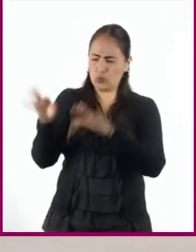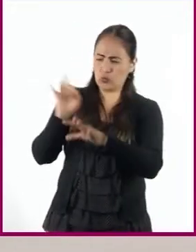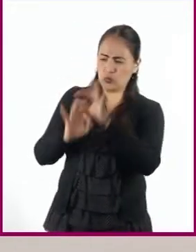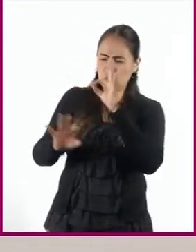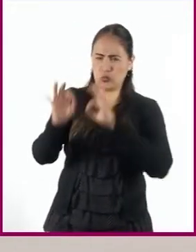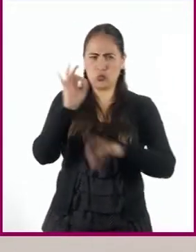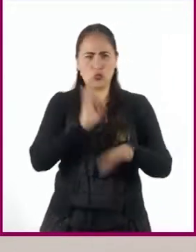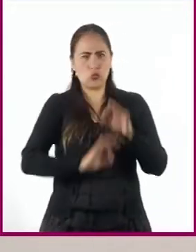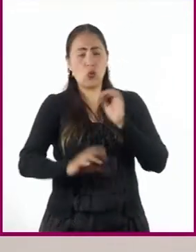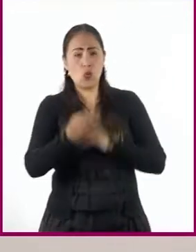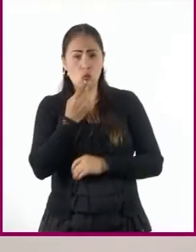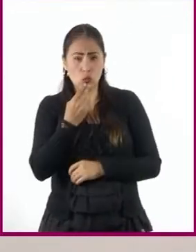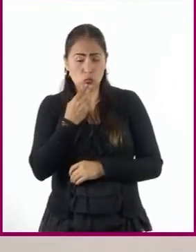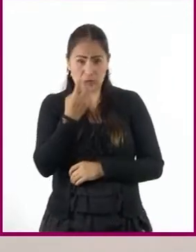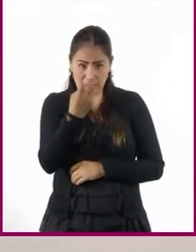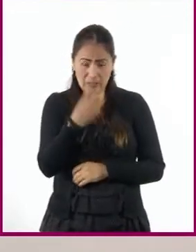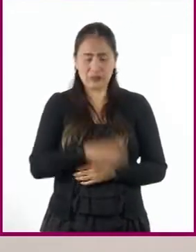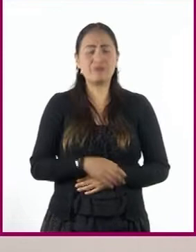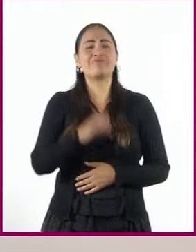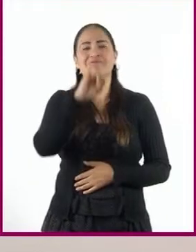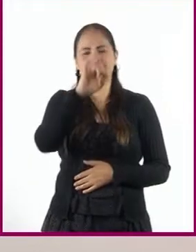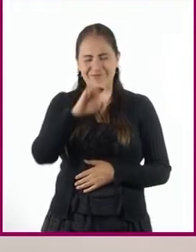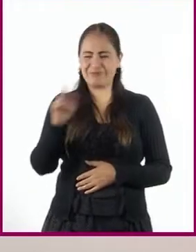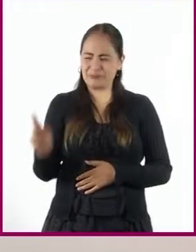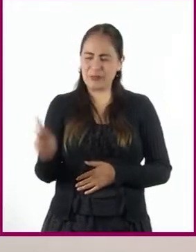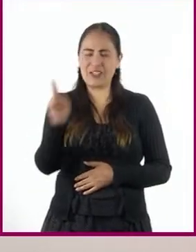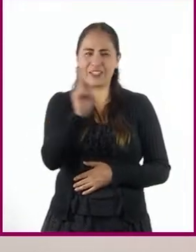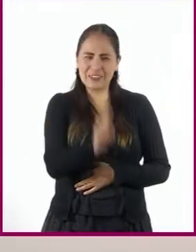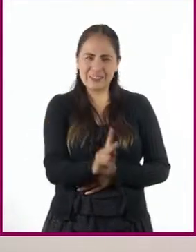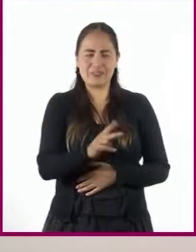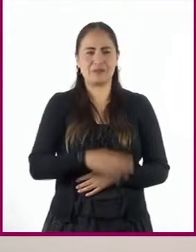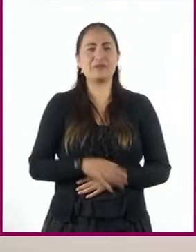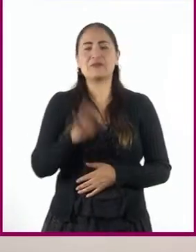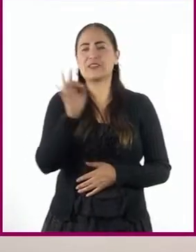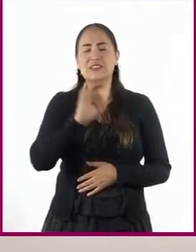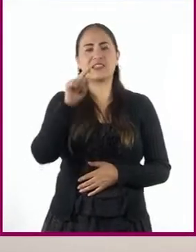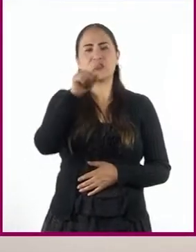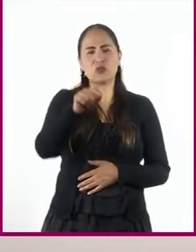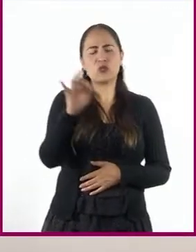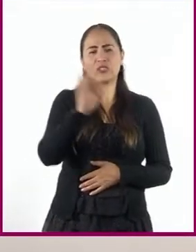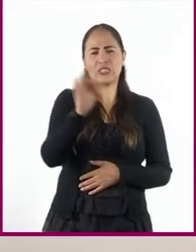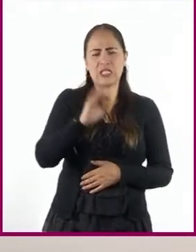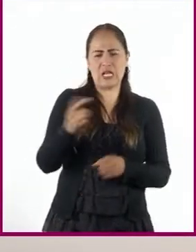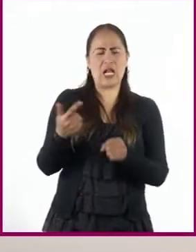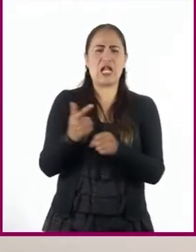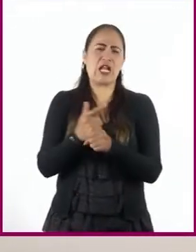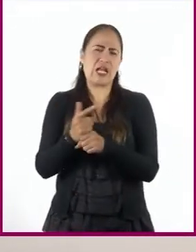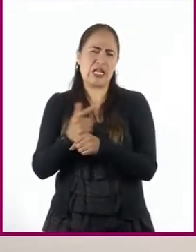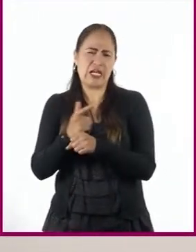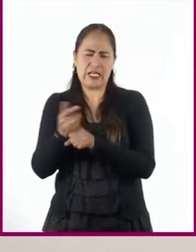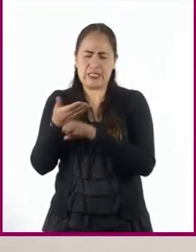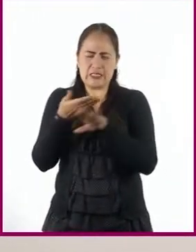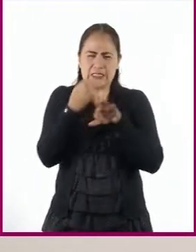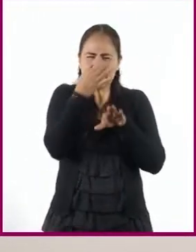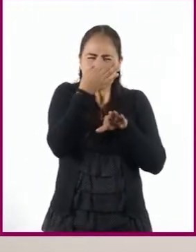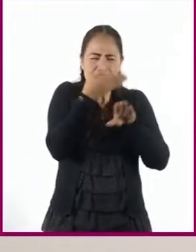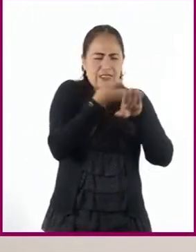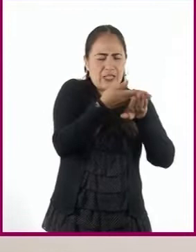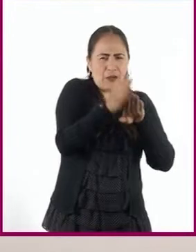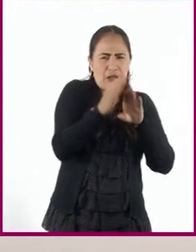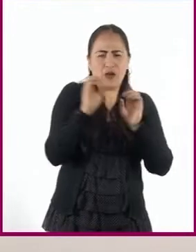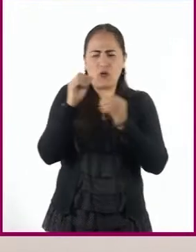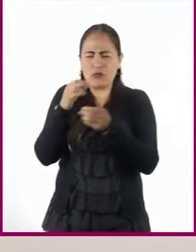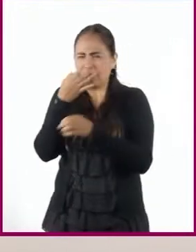Más o menos. En ciertos momentos te situarás en un color gris muy pálido o blanco. En otras